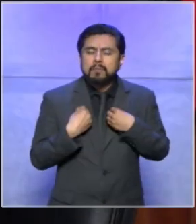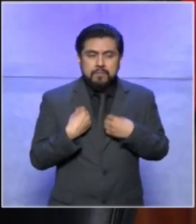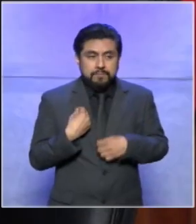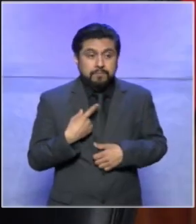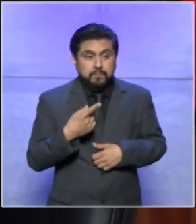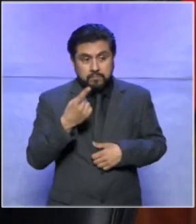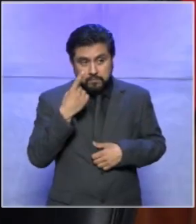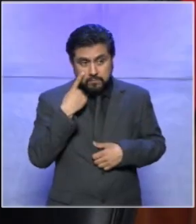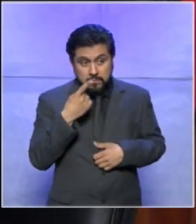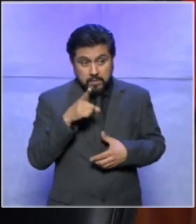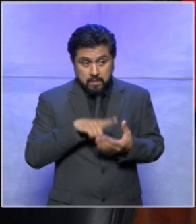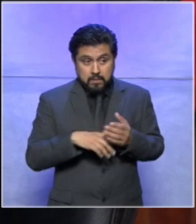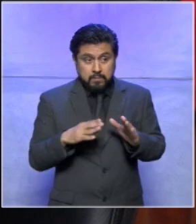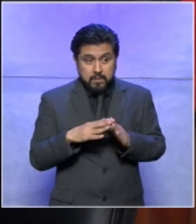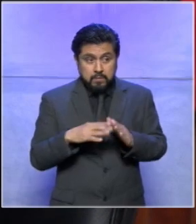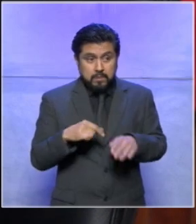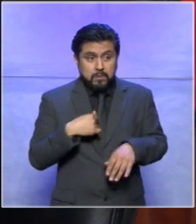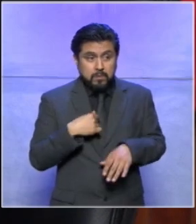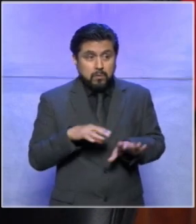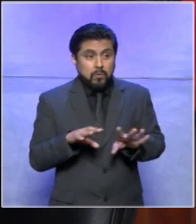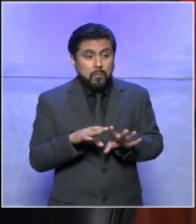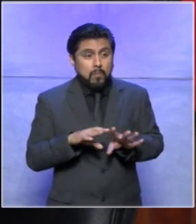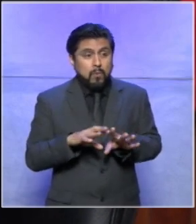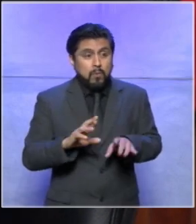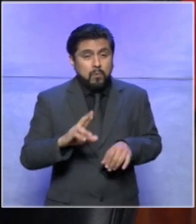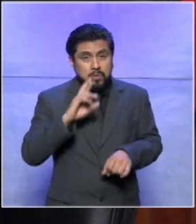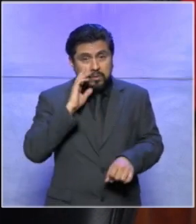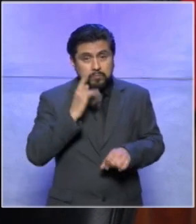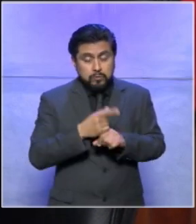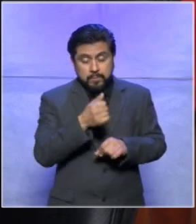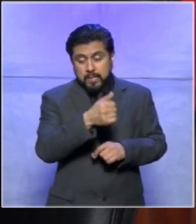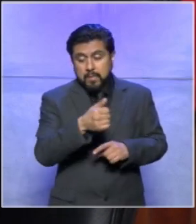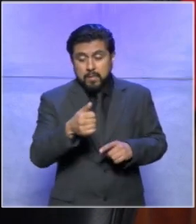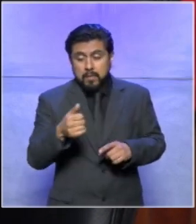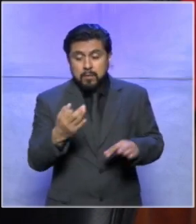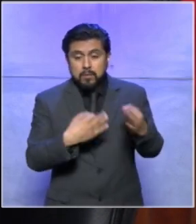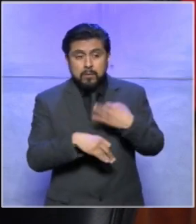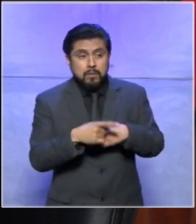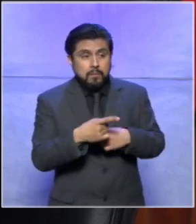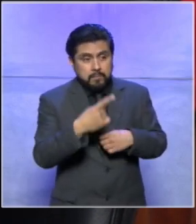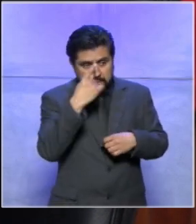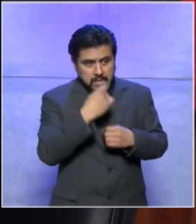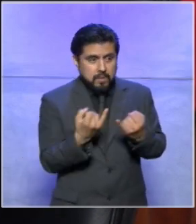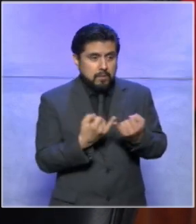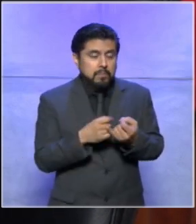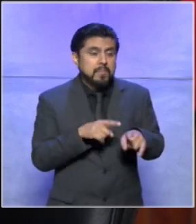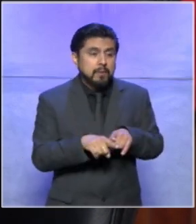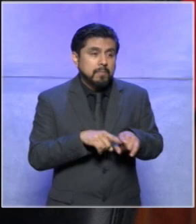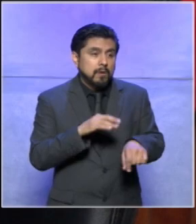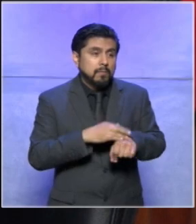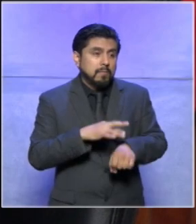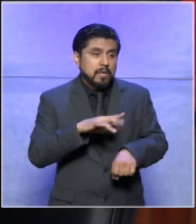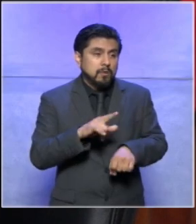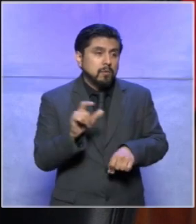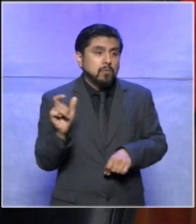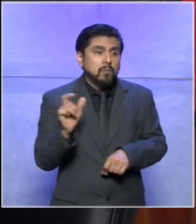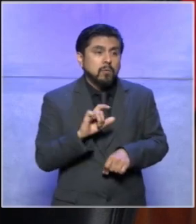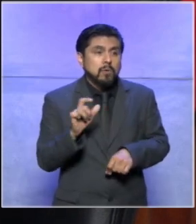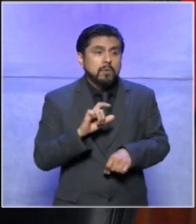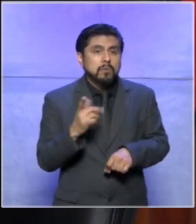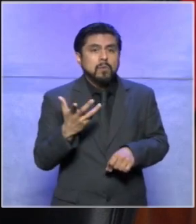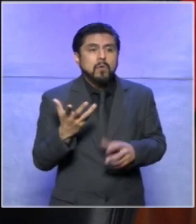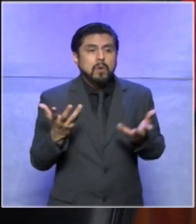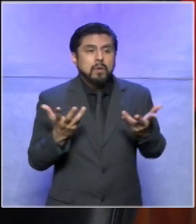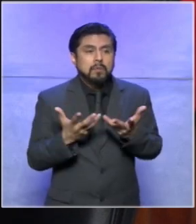le da seguimiento compartiendo las responsabilidades y privilegios al igual que con mi hermano mayor cuando logramos